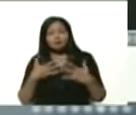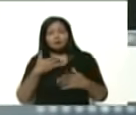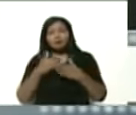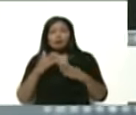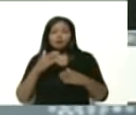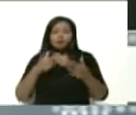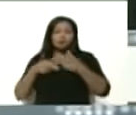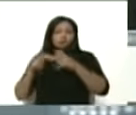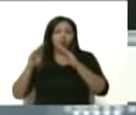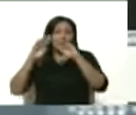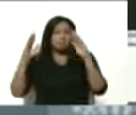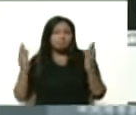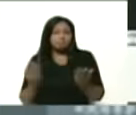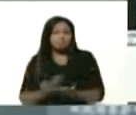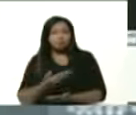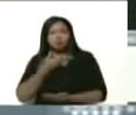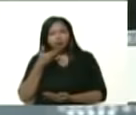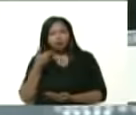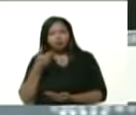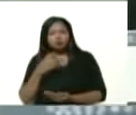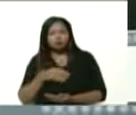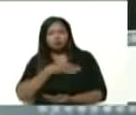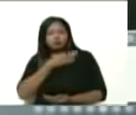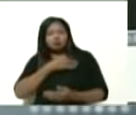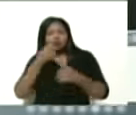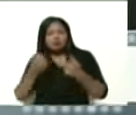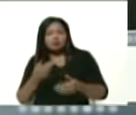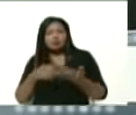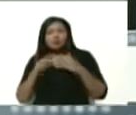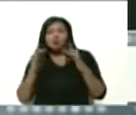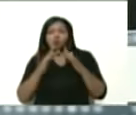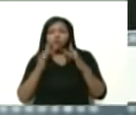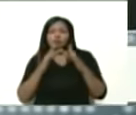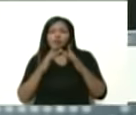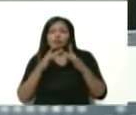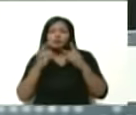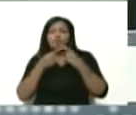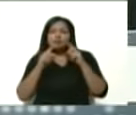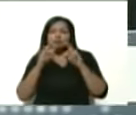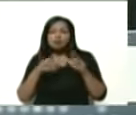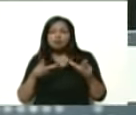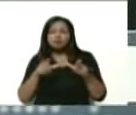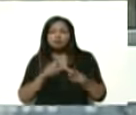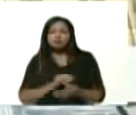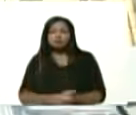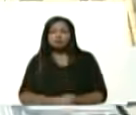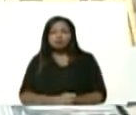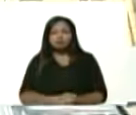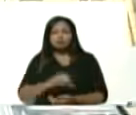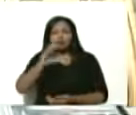mejor para todos. Un mundo socialista. Vámonos directamente a Caricuao.